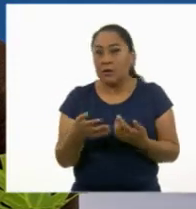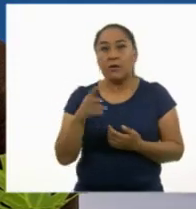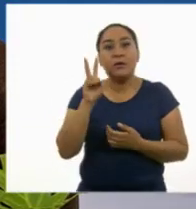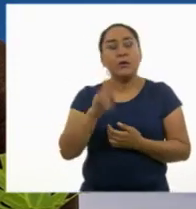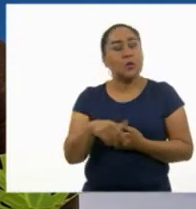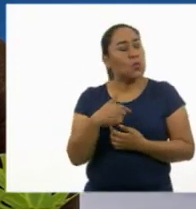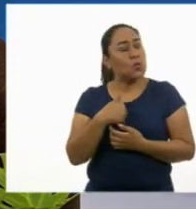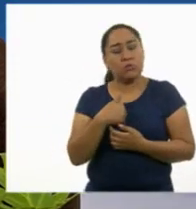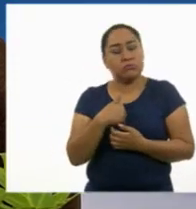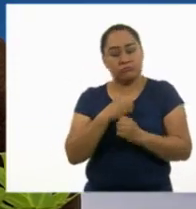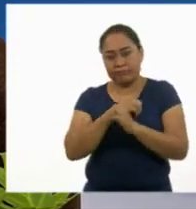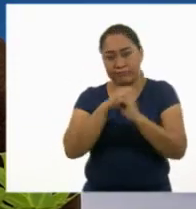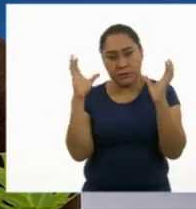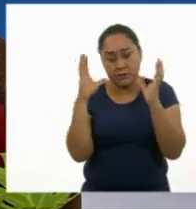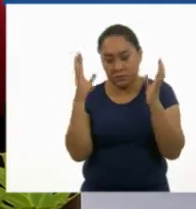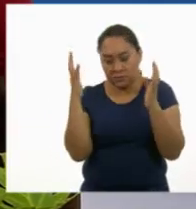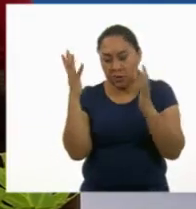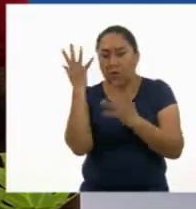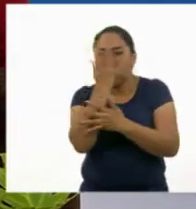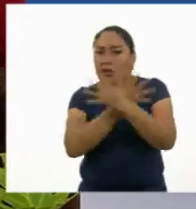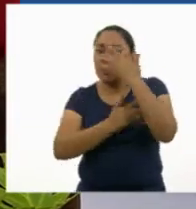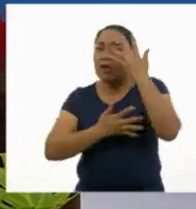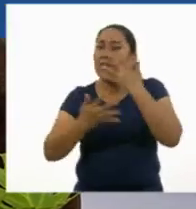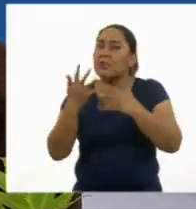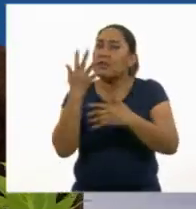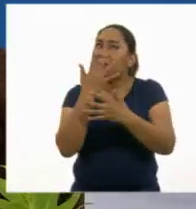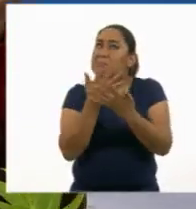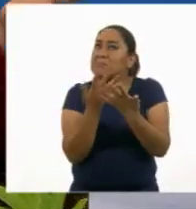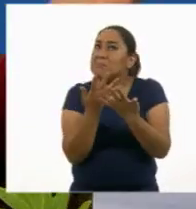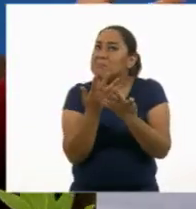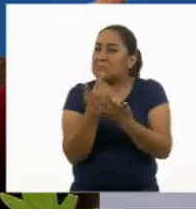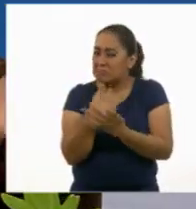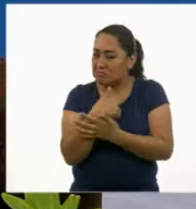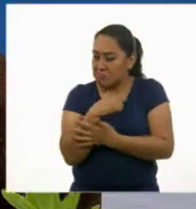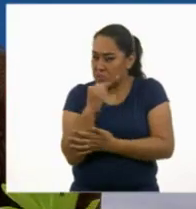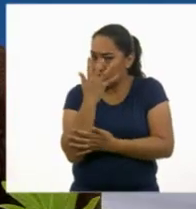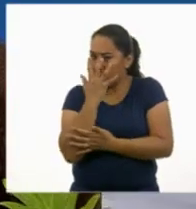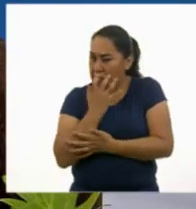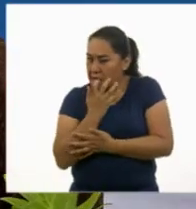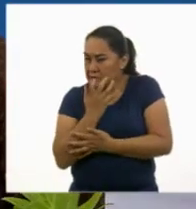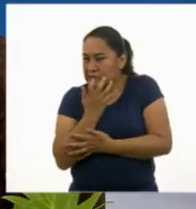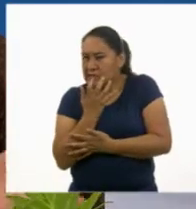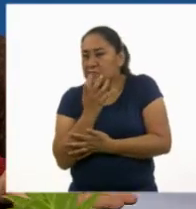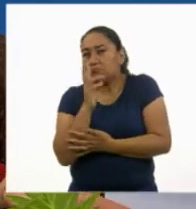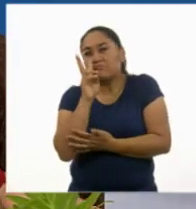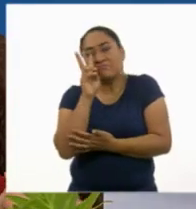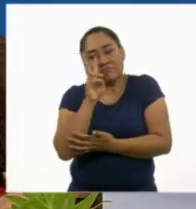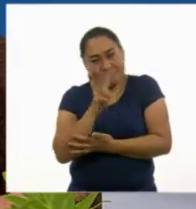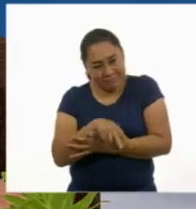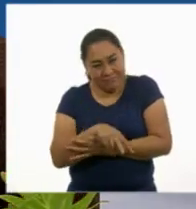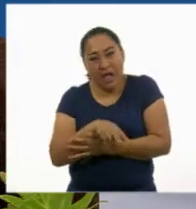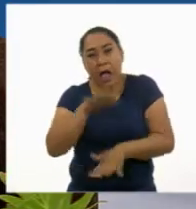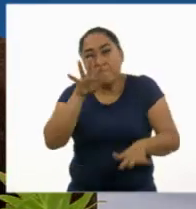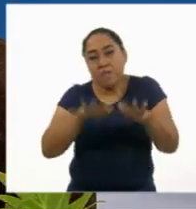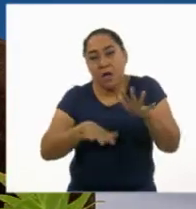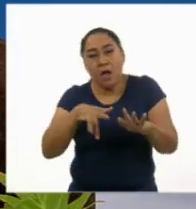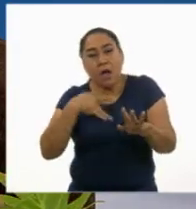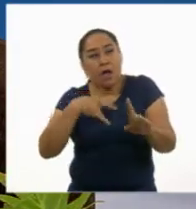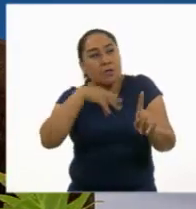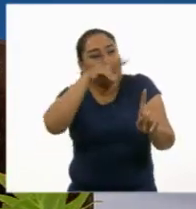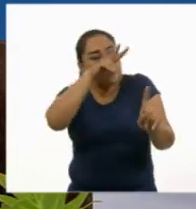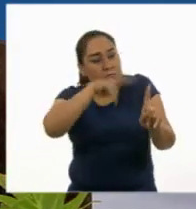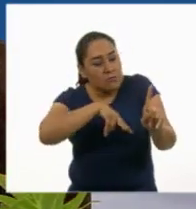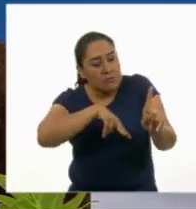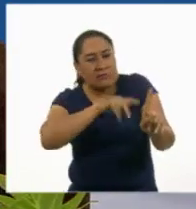confundido. Tal vez, tal vez algo triste, porque no me había dado cuenta de lo fácil que es caer en juzgar a otras personas